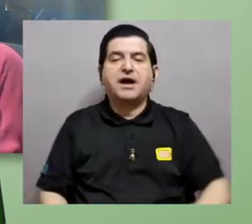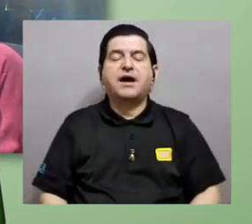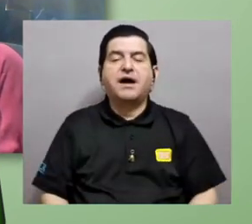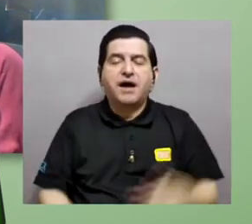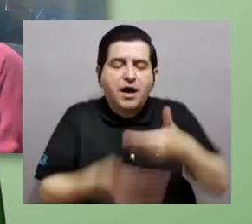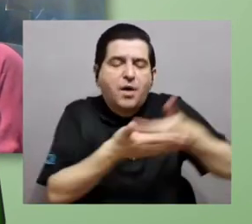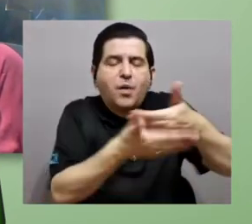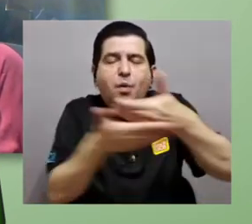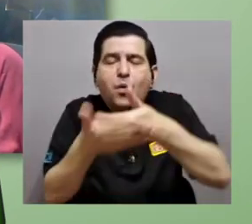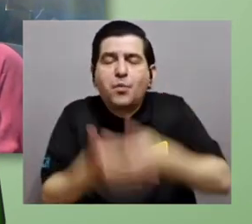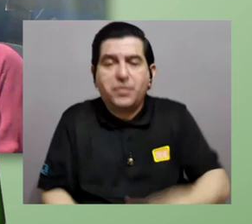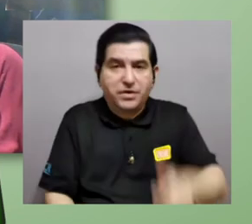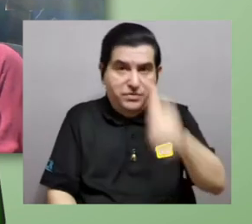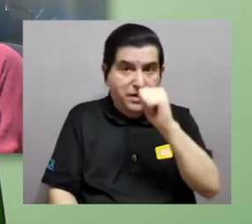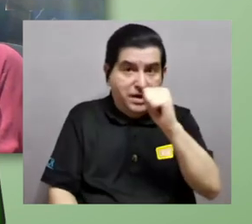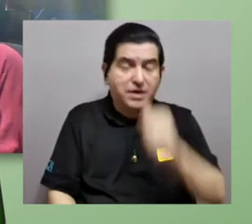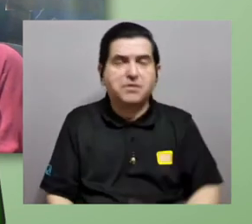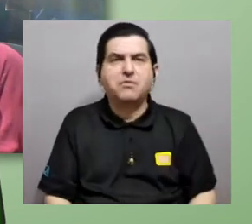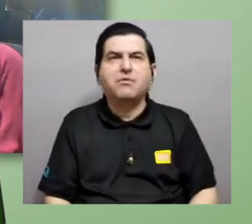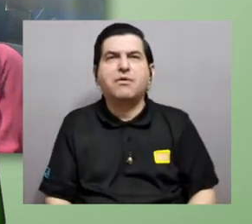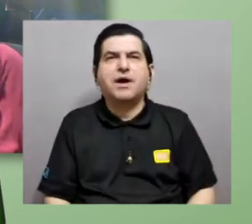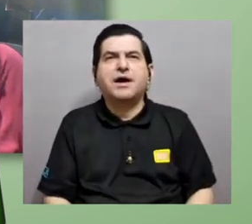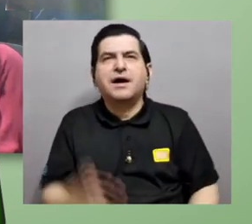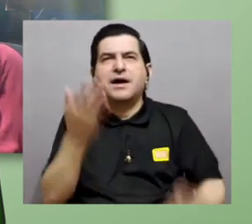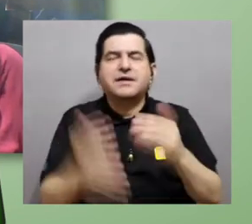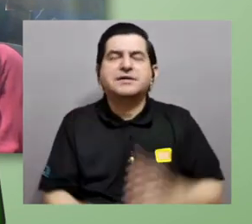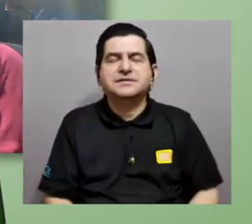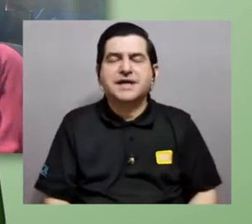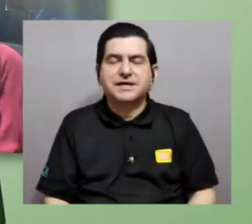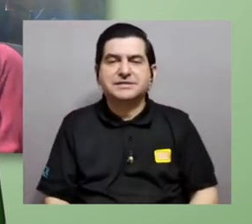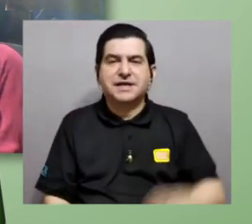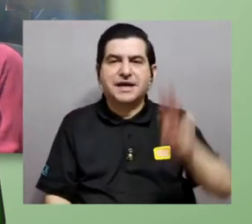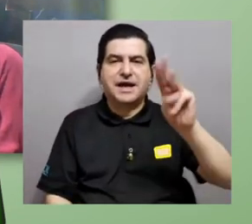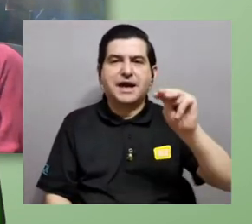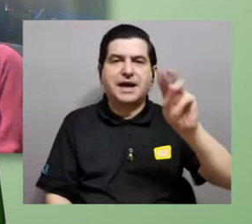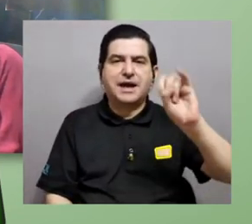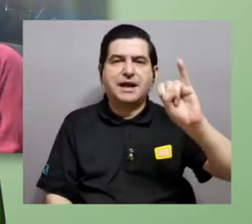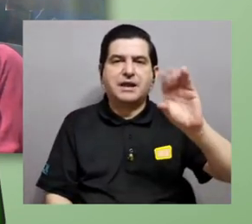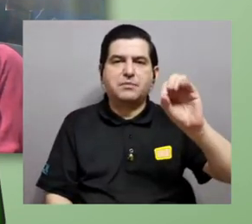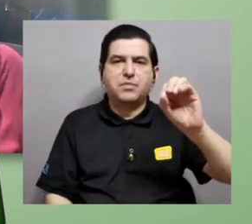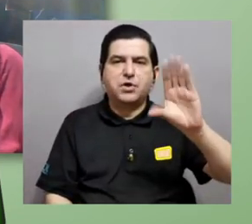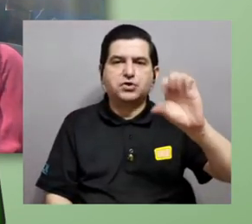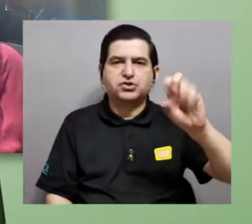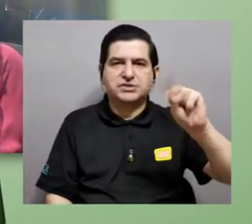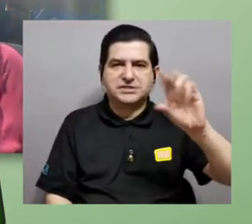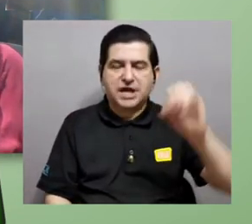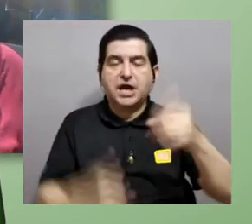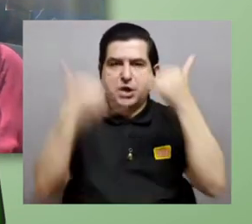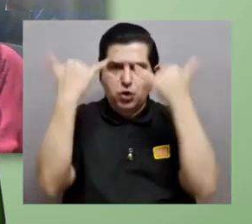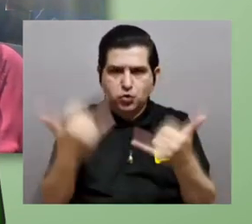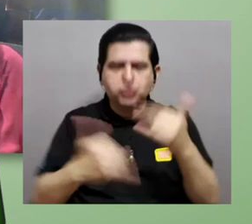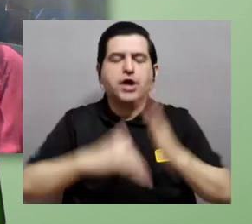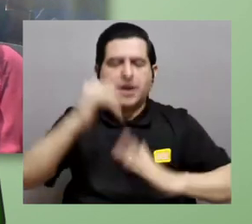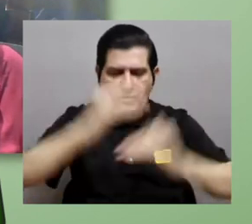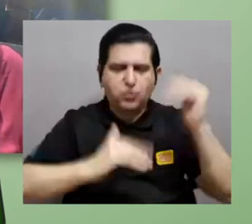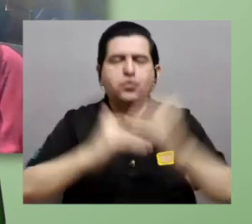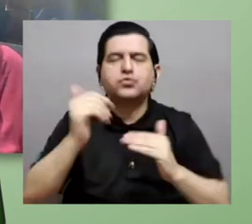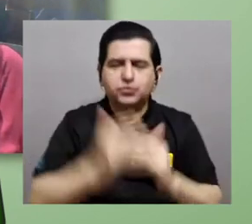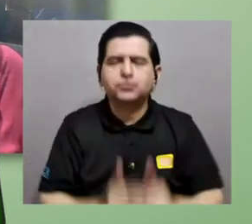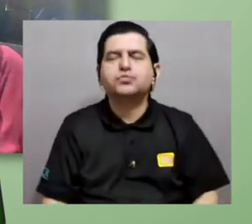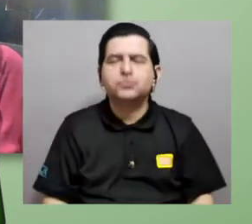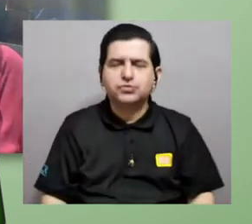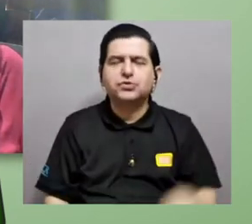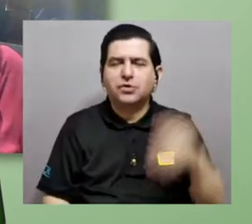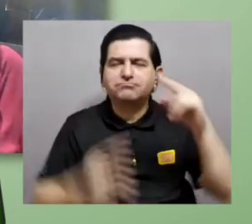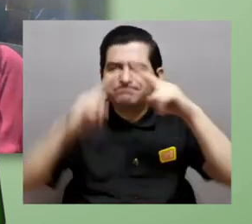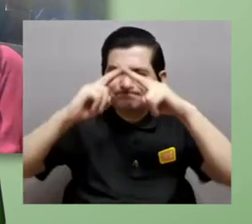acuáticos y ya es hasta el final digamos más o menos a partir del mioceno donde ya se pueden hacer una buena